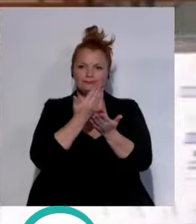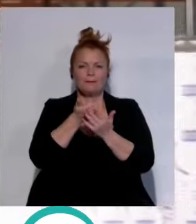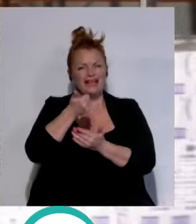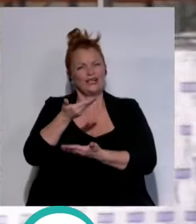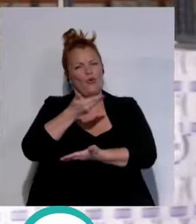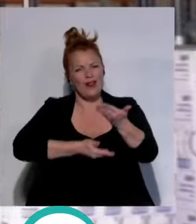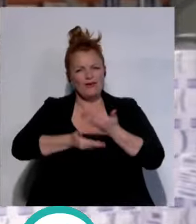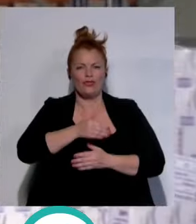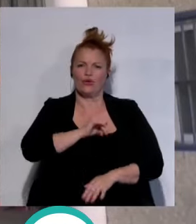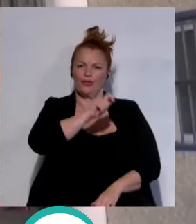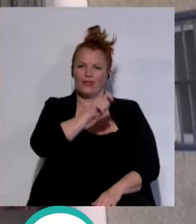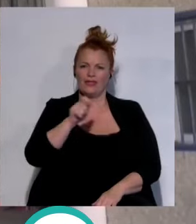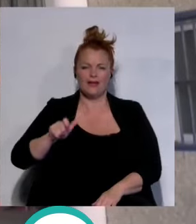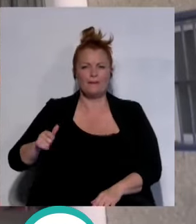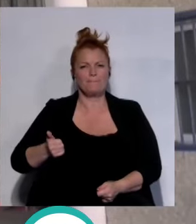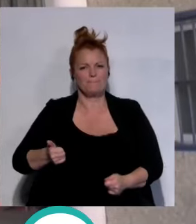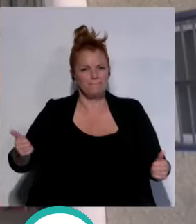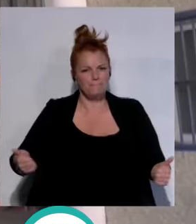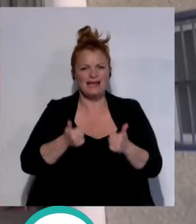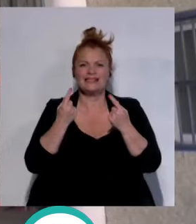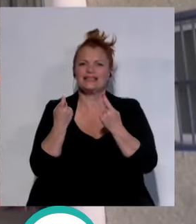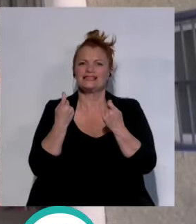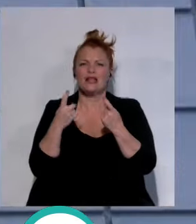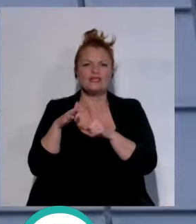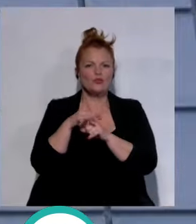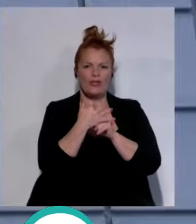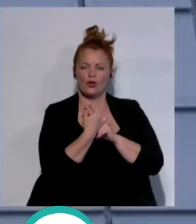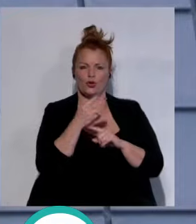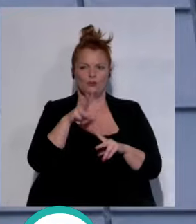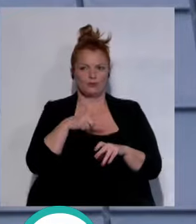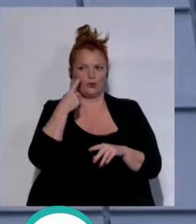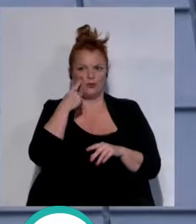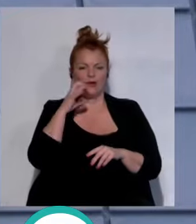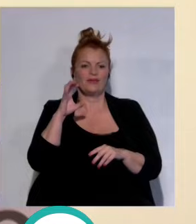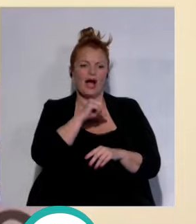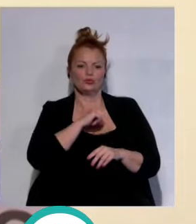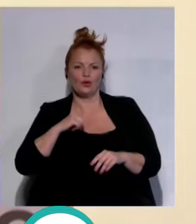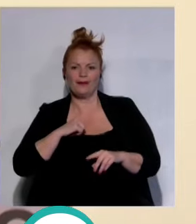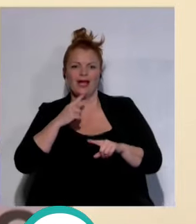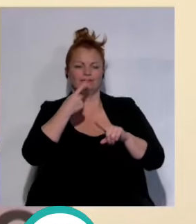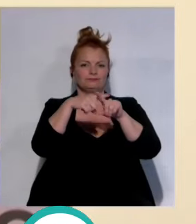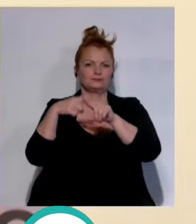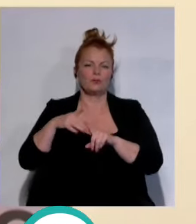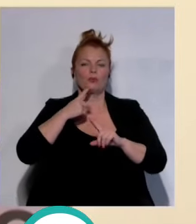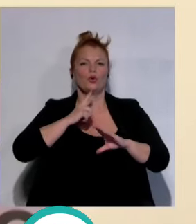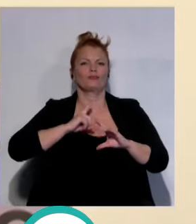colaboración de la ciudadanía una situación de necesidad que se nota más en unas autonomías que en otras Extremadura